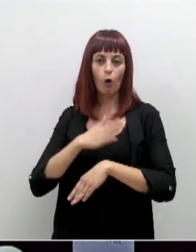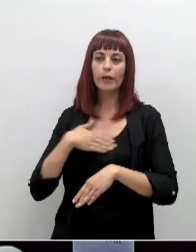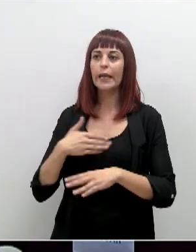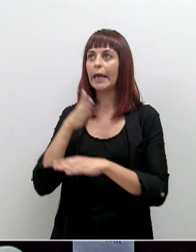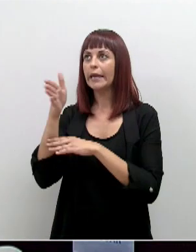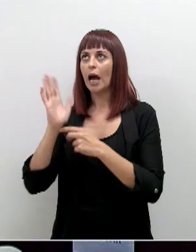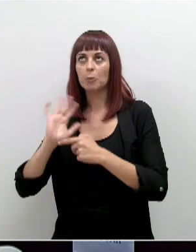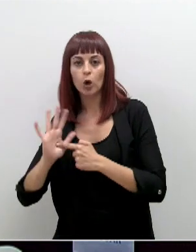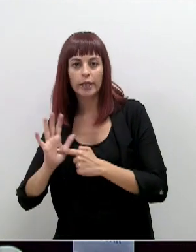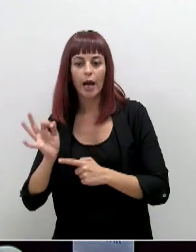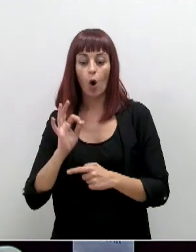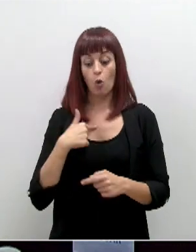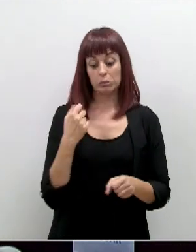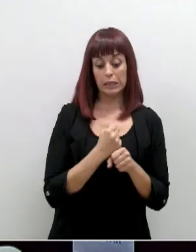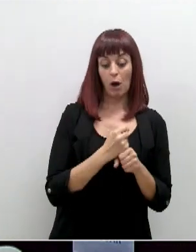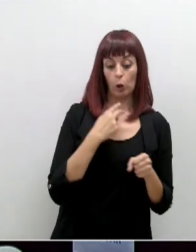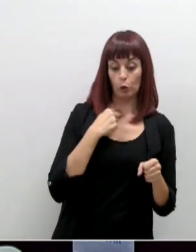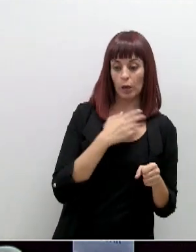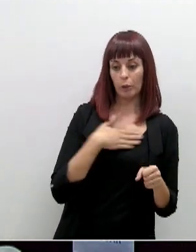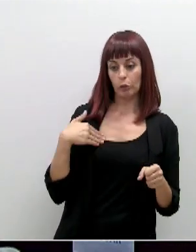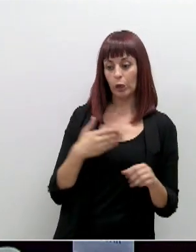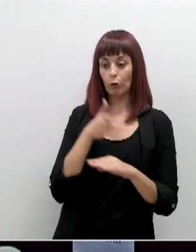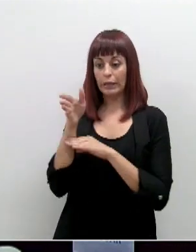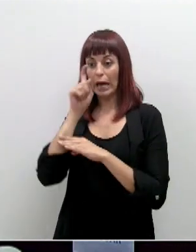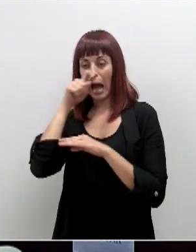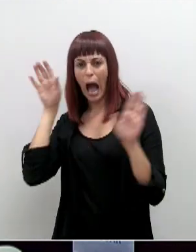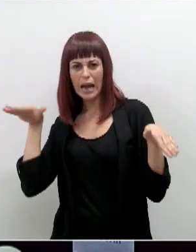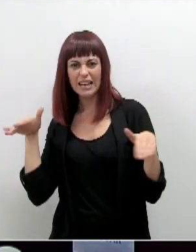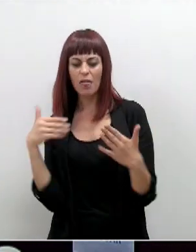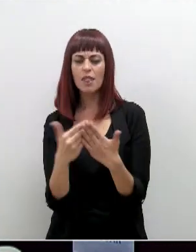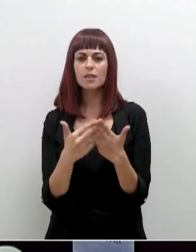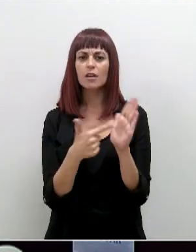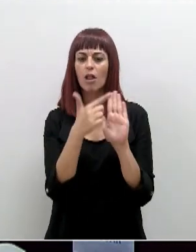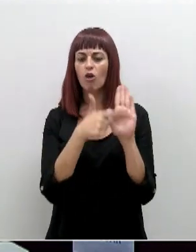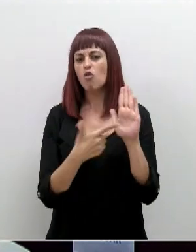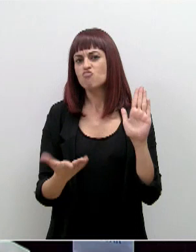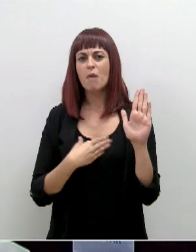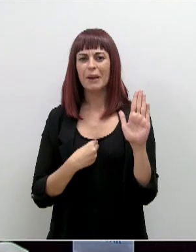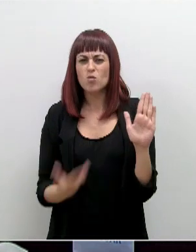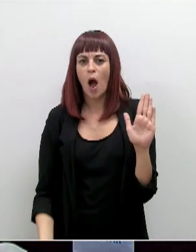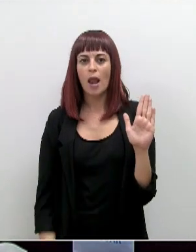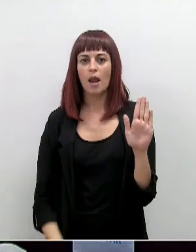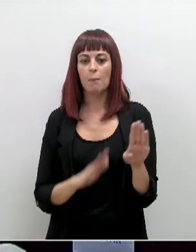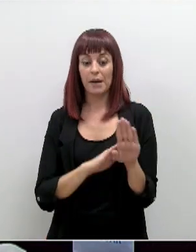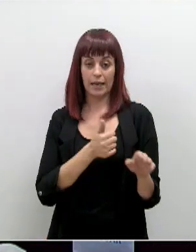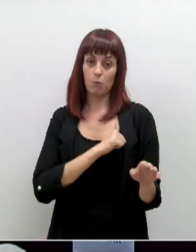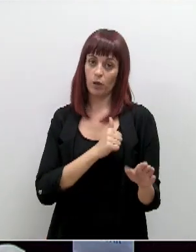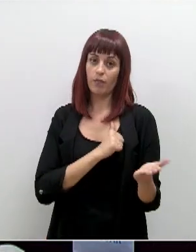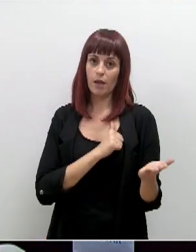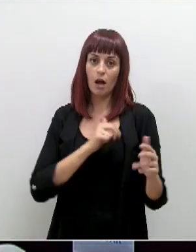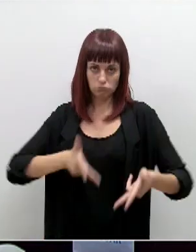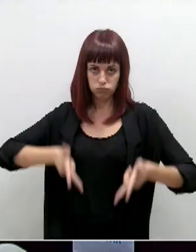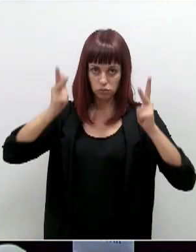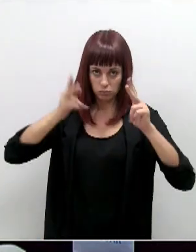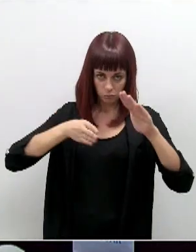Molina o el trabajador autónomo de Lorca quiere bajar para hacer alguna cosa en Águilas, que es lo que necesitan llevar encima para que la policía les